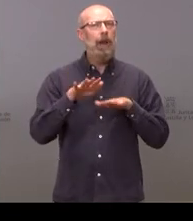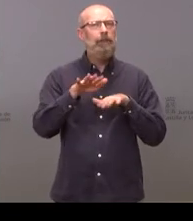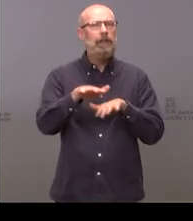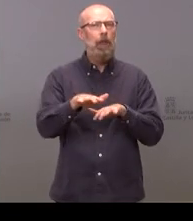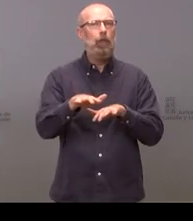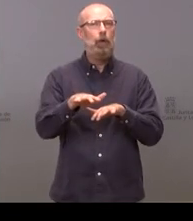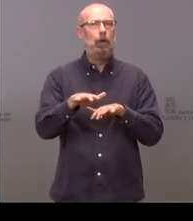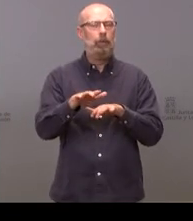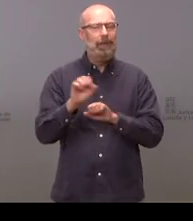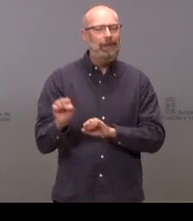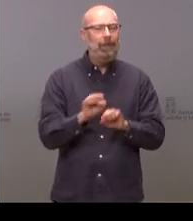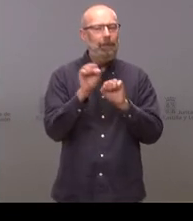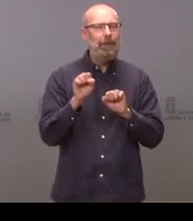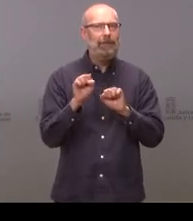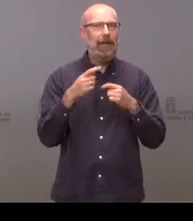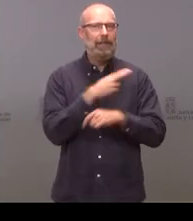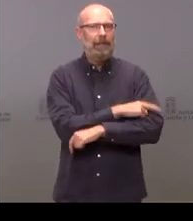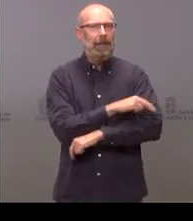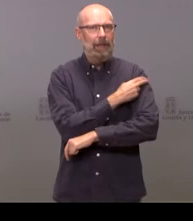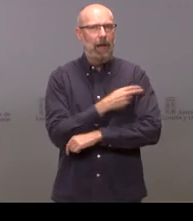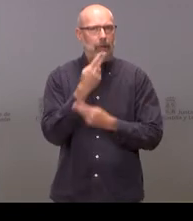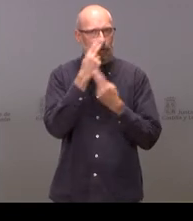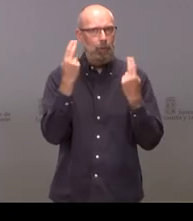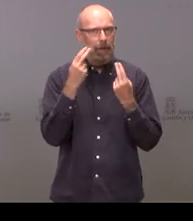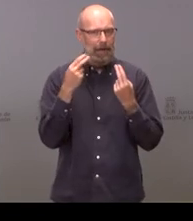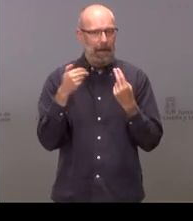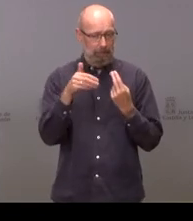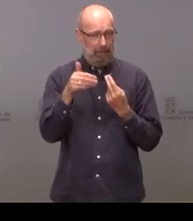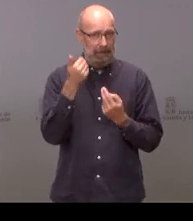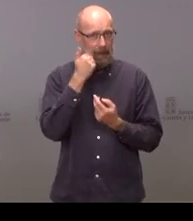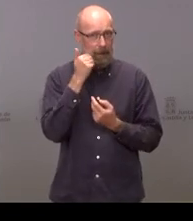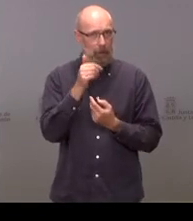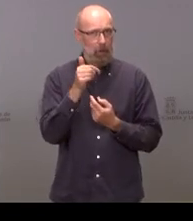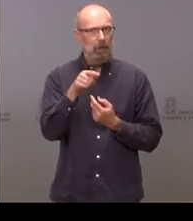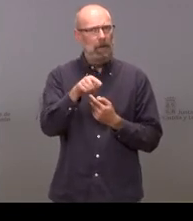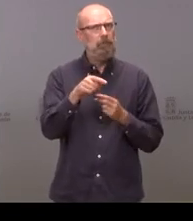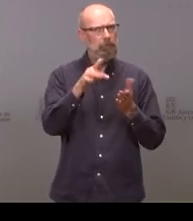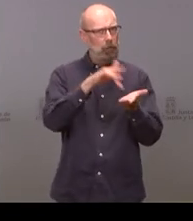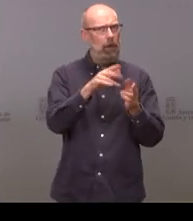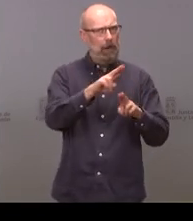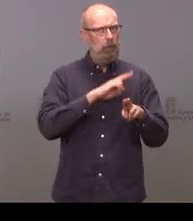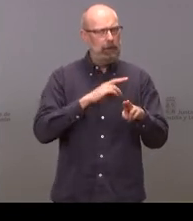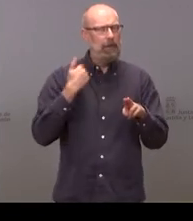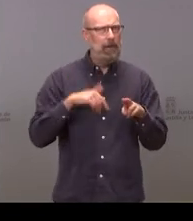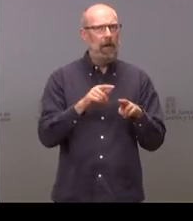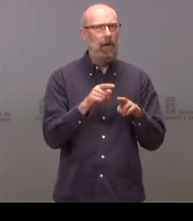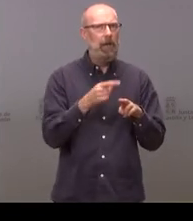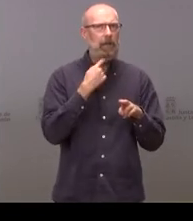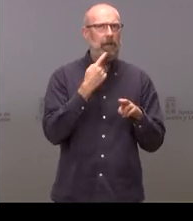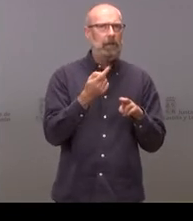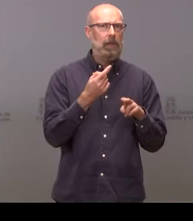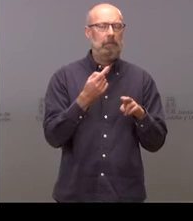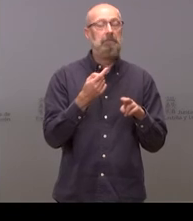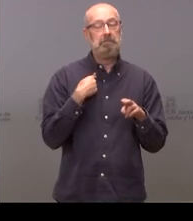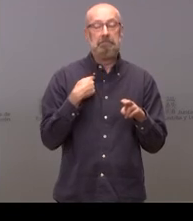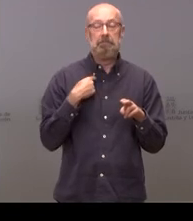en defensa de la sanidad pública que va a haber este sábado me contestó que que bueno que lo entendía que estaba en su derecho